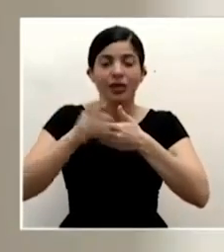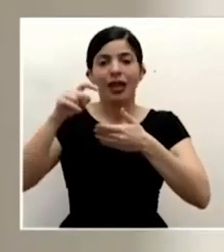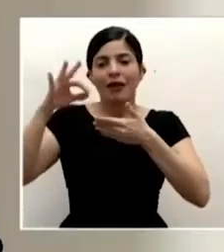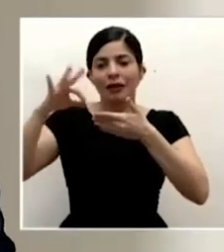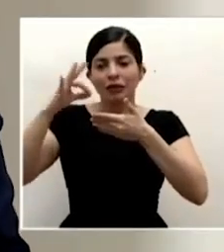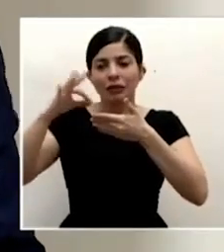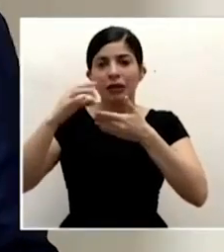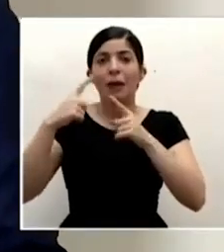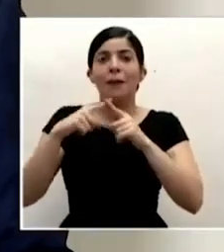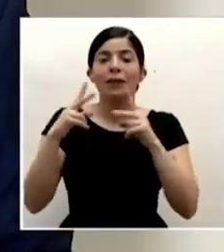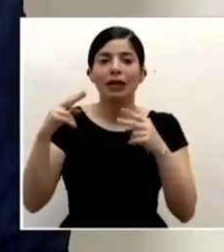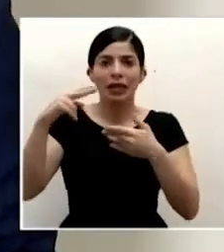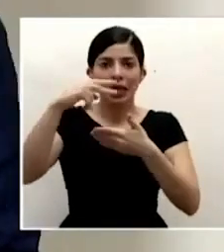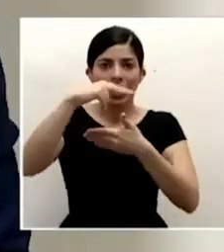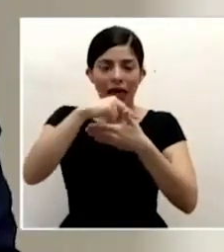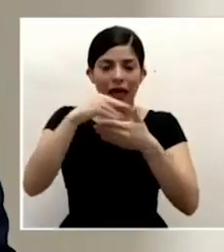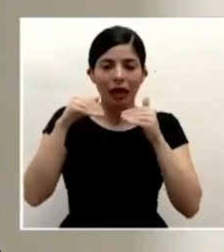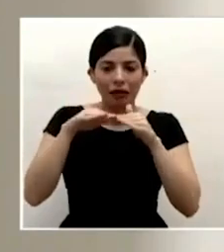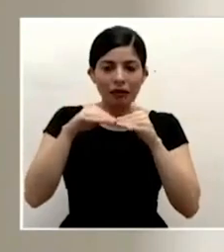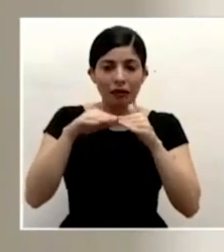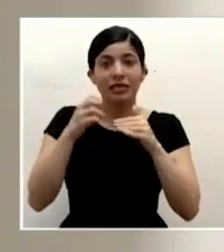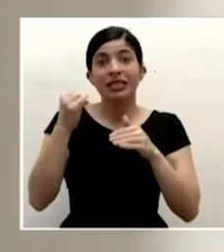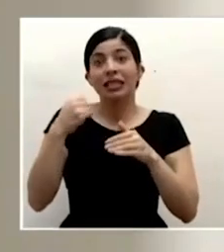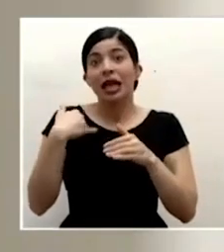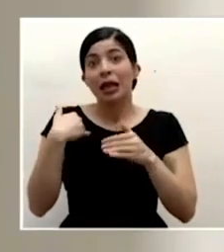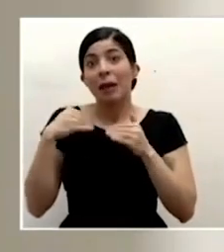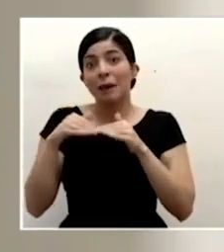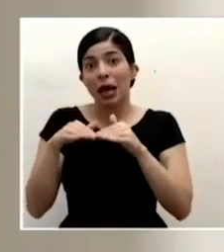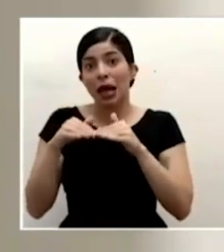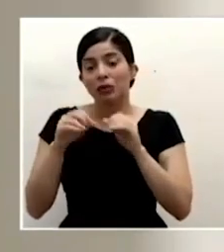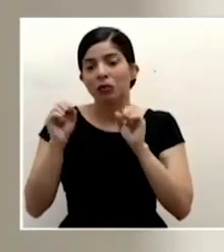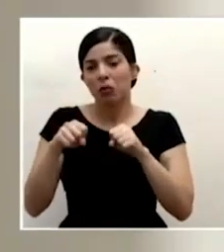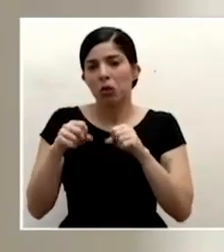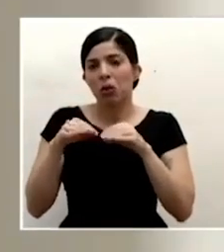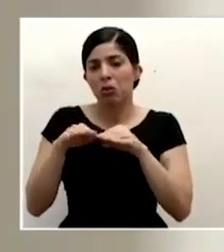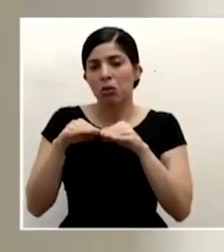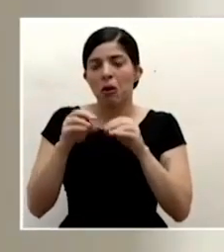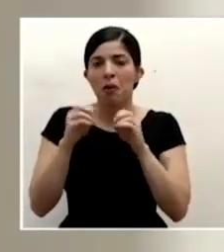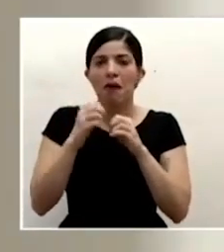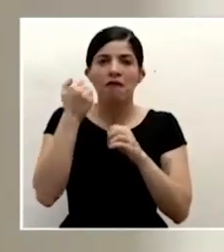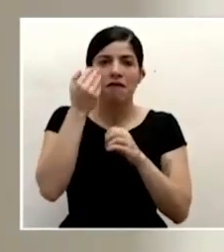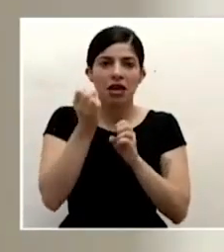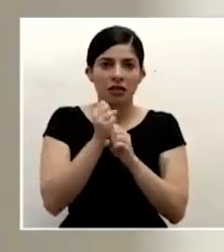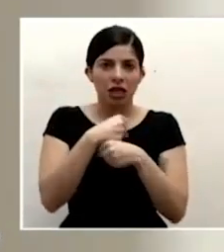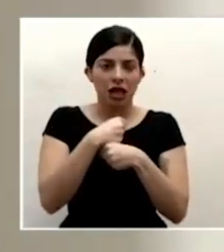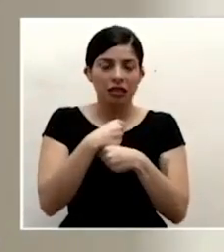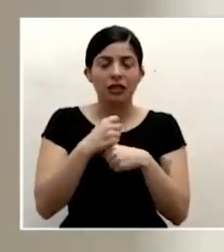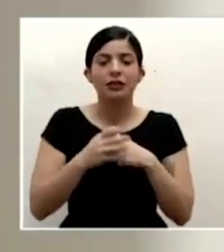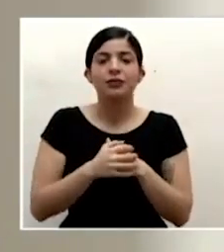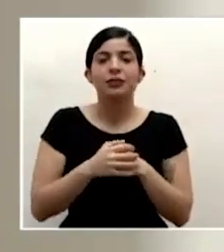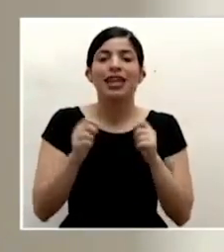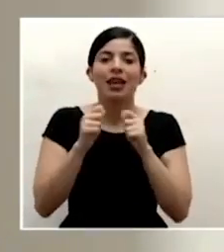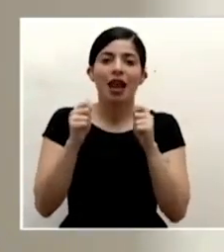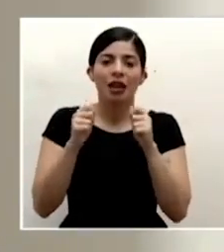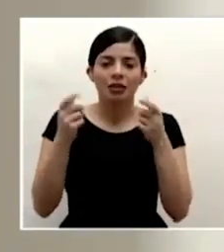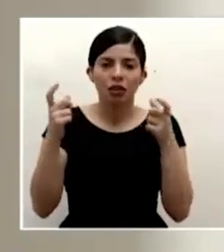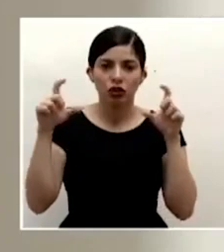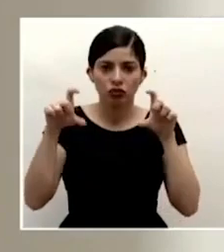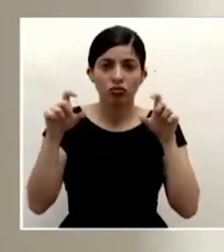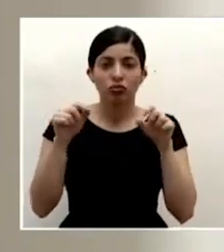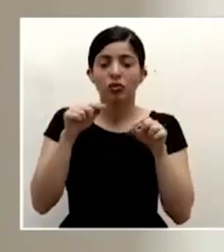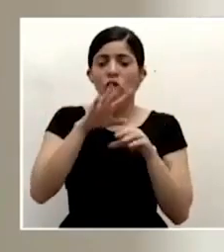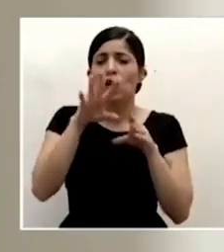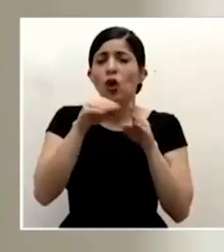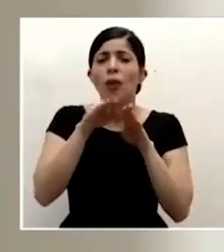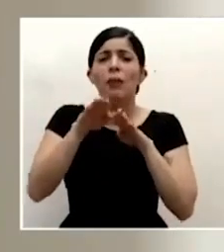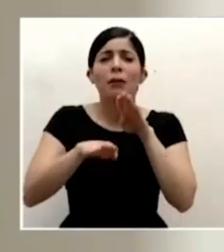tijeras y eventualmente eventualmente si hay una máquina de coser pues se puede usar para facilitar la confección ahí está toda la instrucción